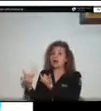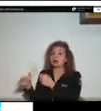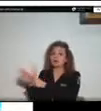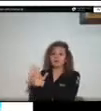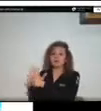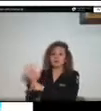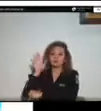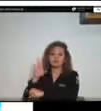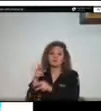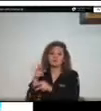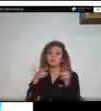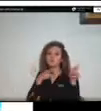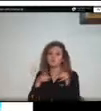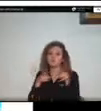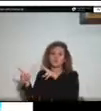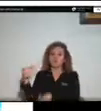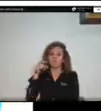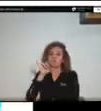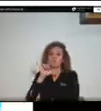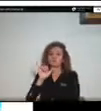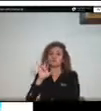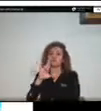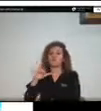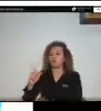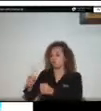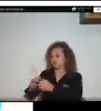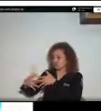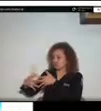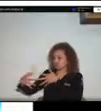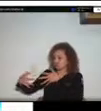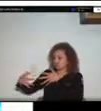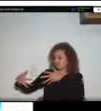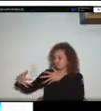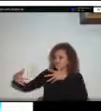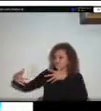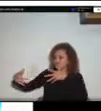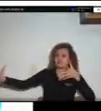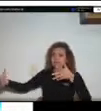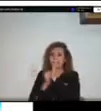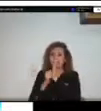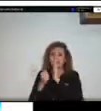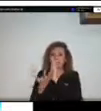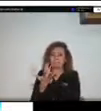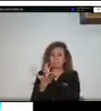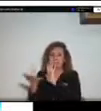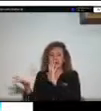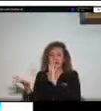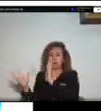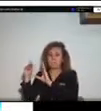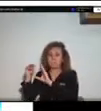vemos la gran cantidad de aportes de material es una de las condiciones que